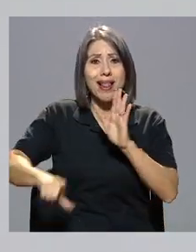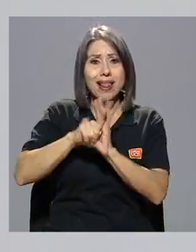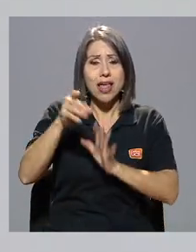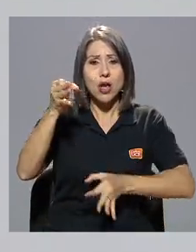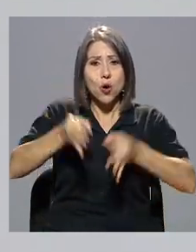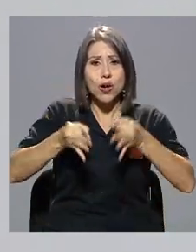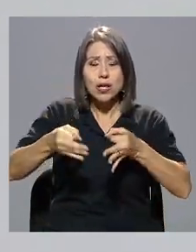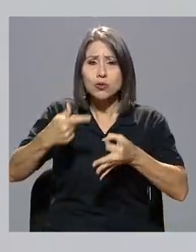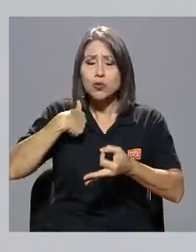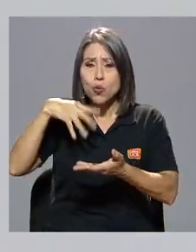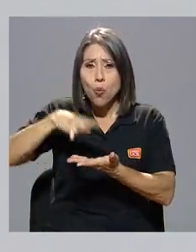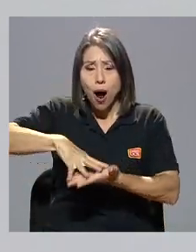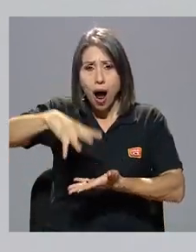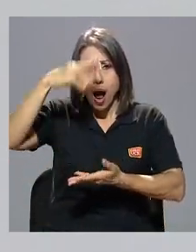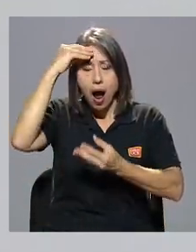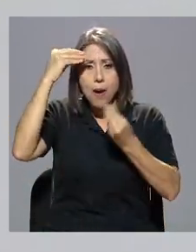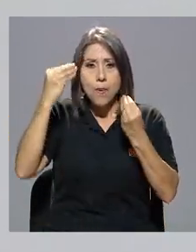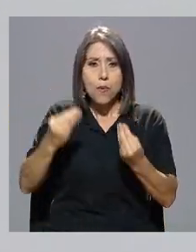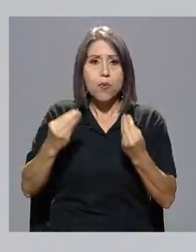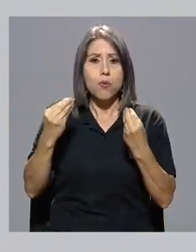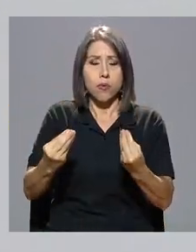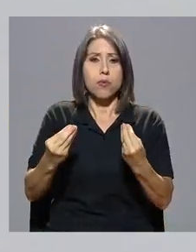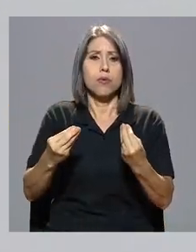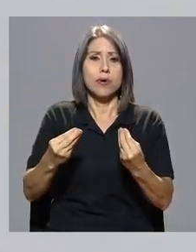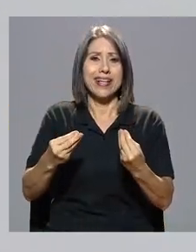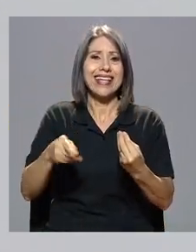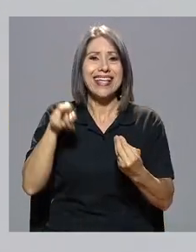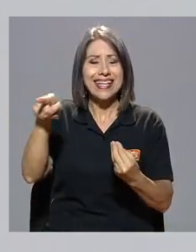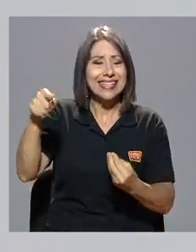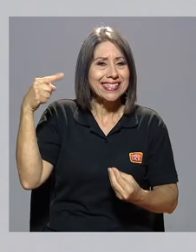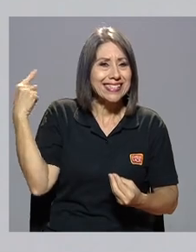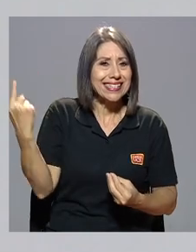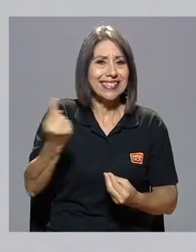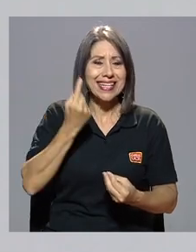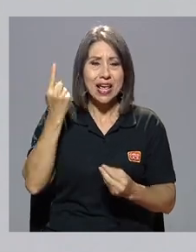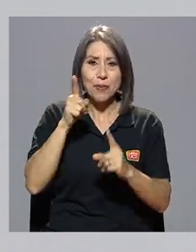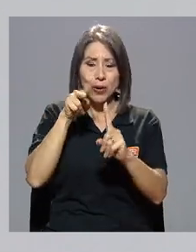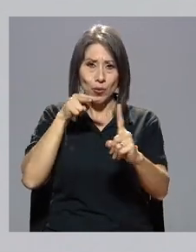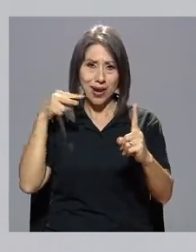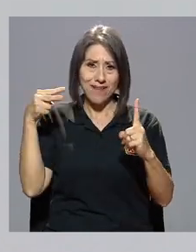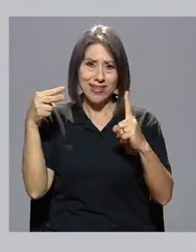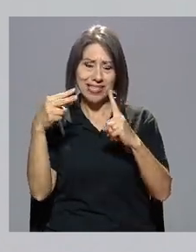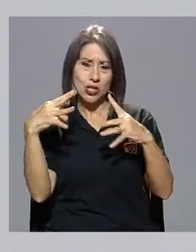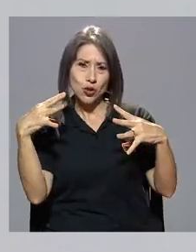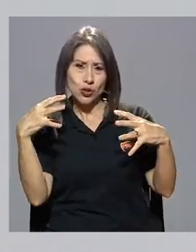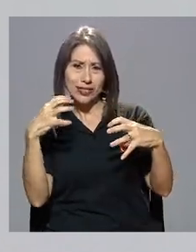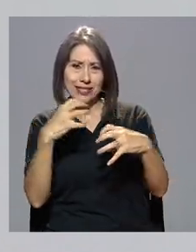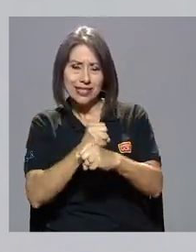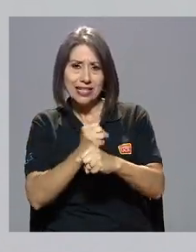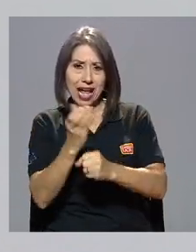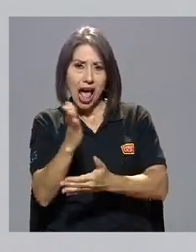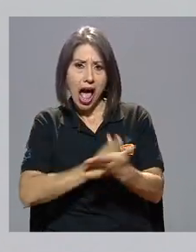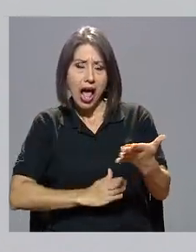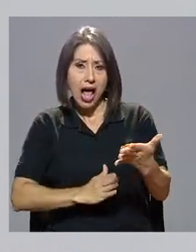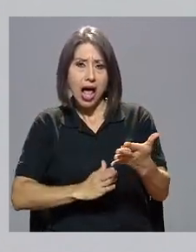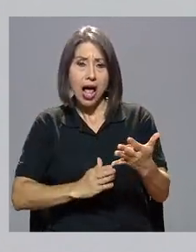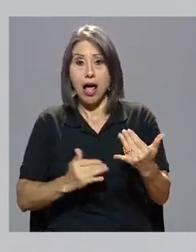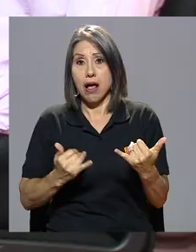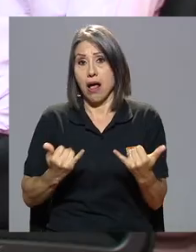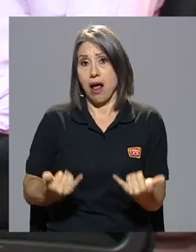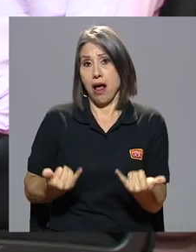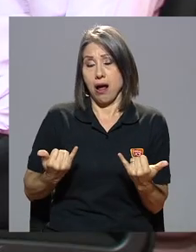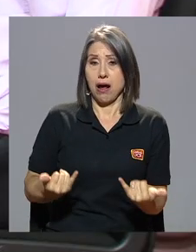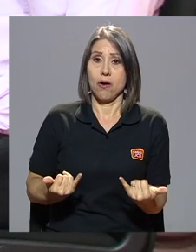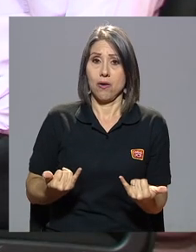temas jurídicos, es decir, aprendía uno muchísimo. Y cómo él tenía siempre una visión sistémica, algo que